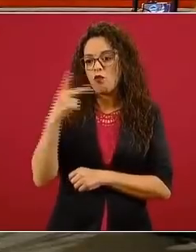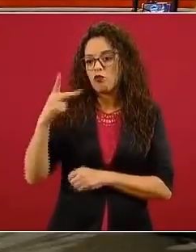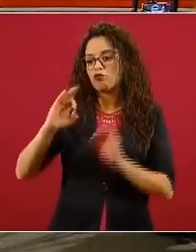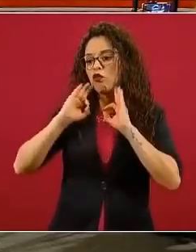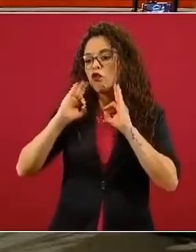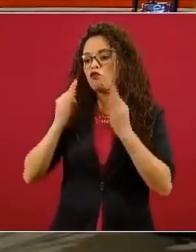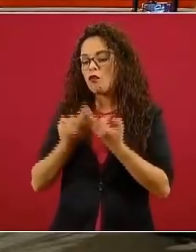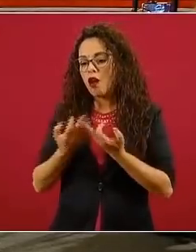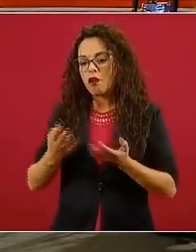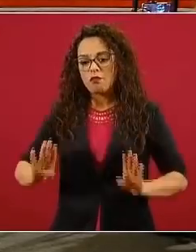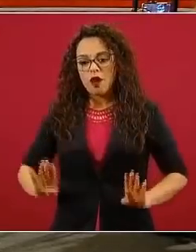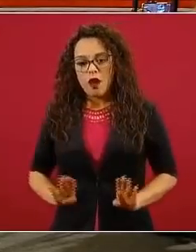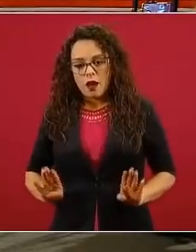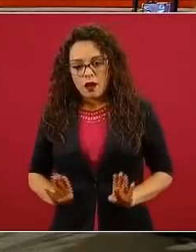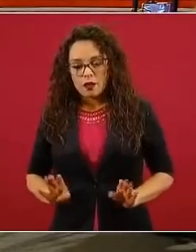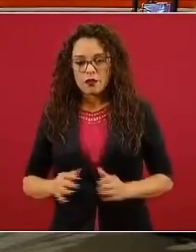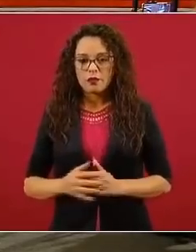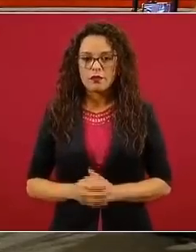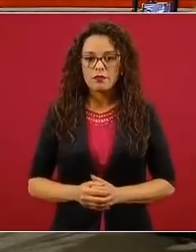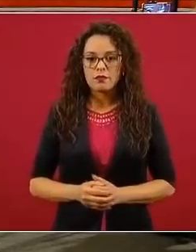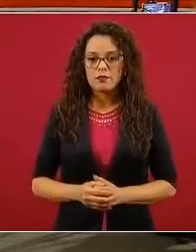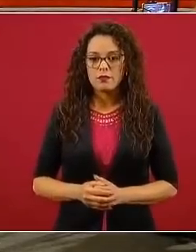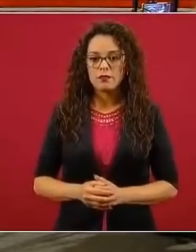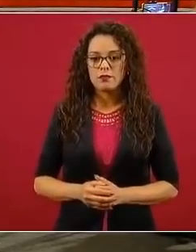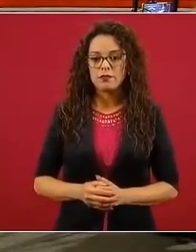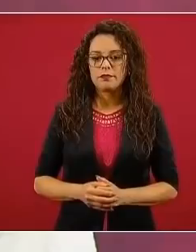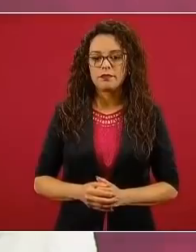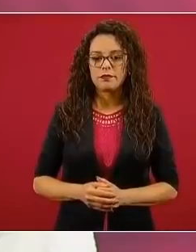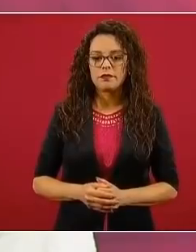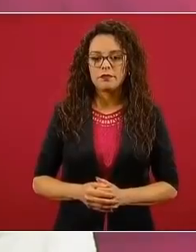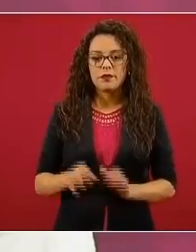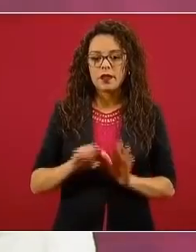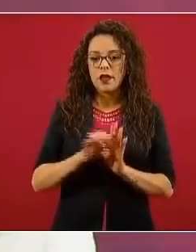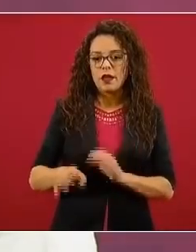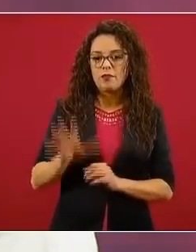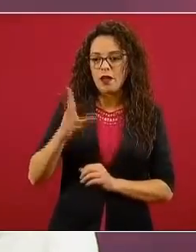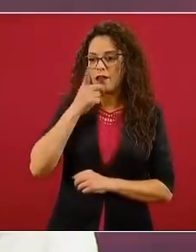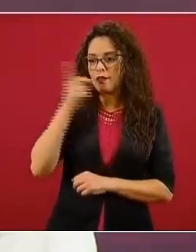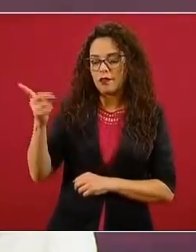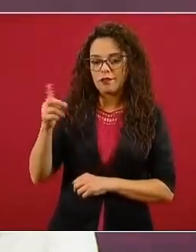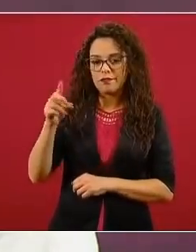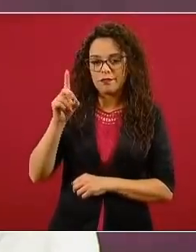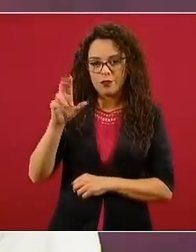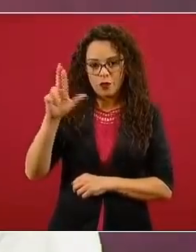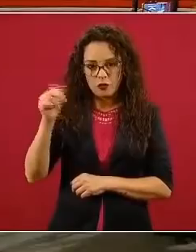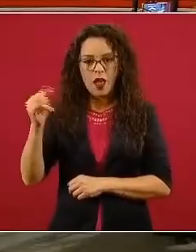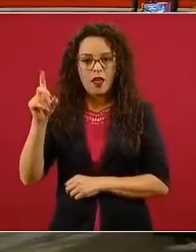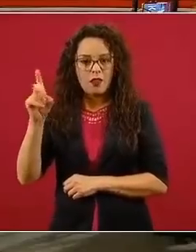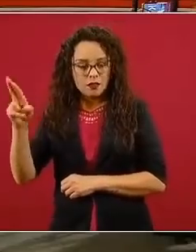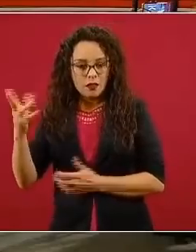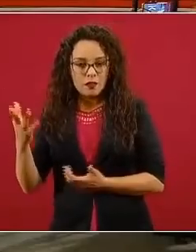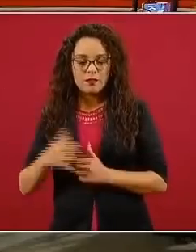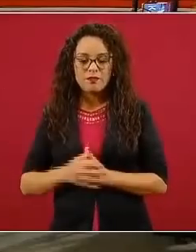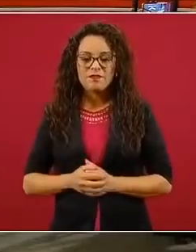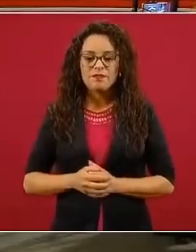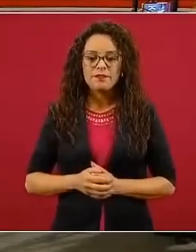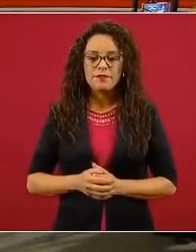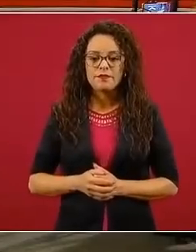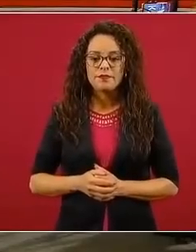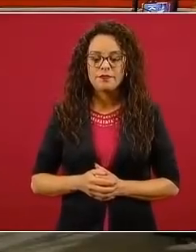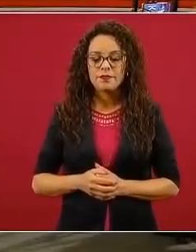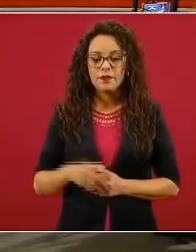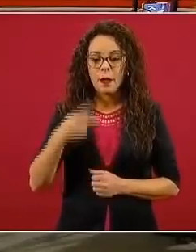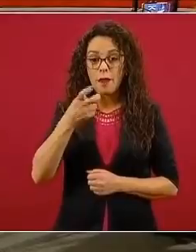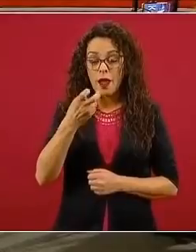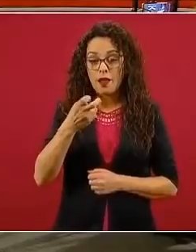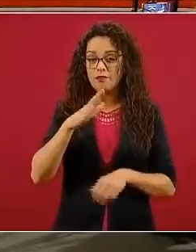cambios de comportamiento, en el sentido que ya decían la doctora y el doctor Barquera. Y esto